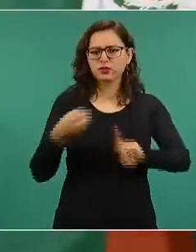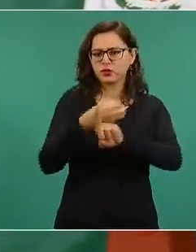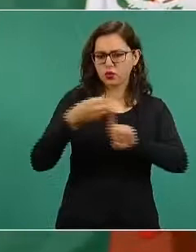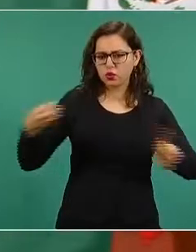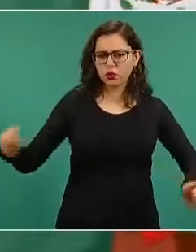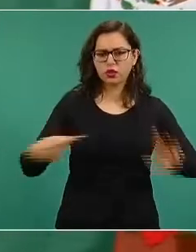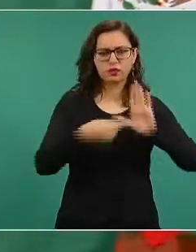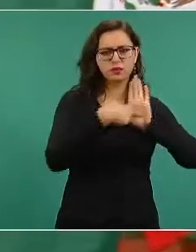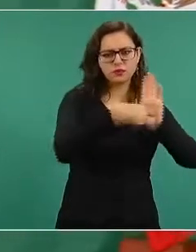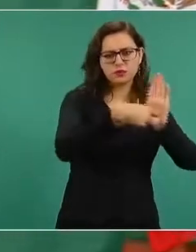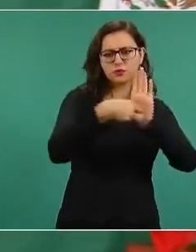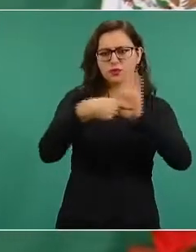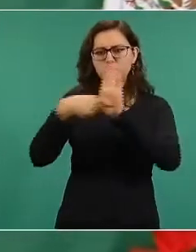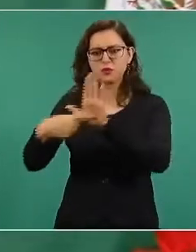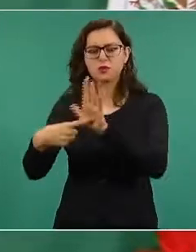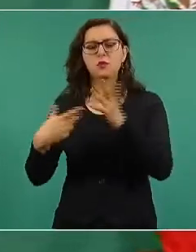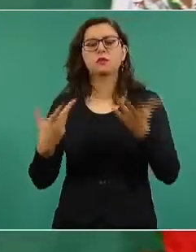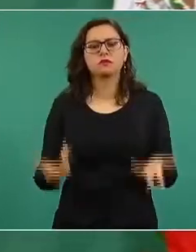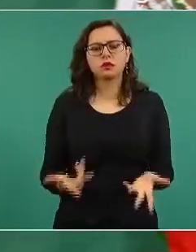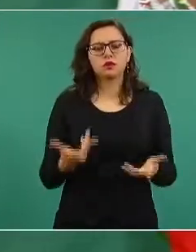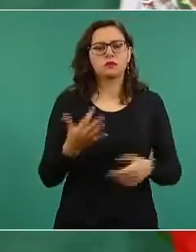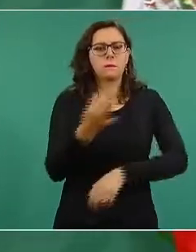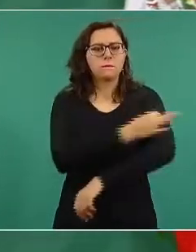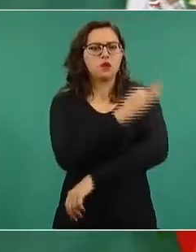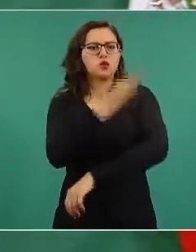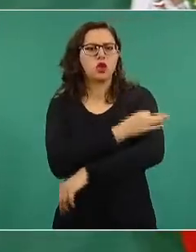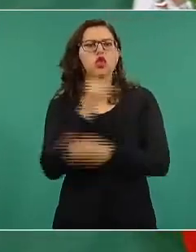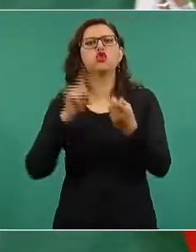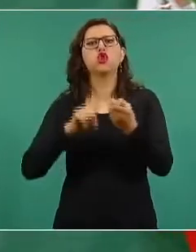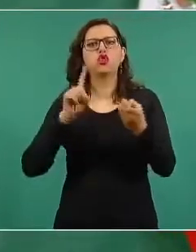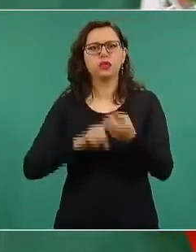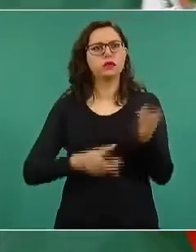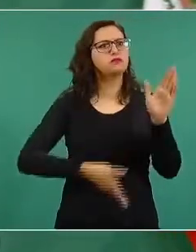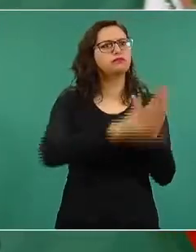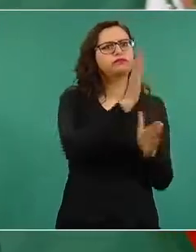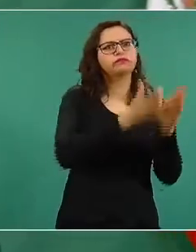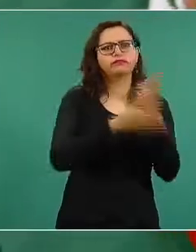sepa a dónde se van a aplicar estas vacunas.